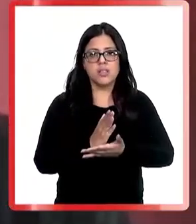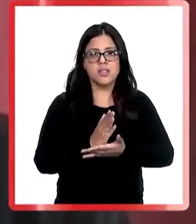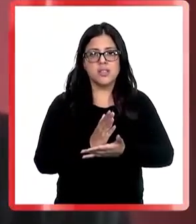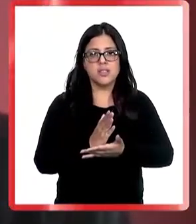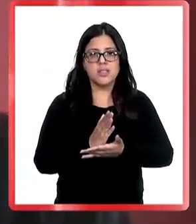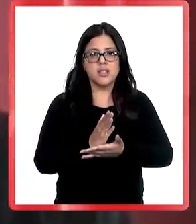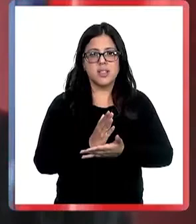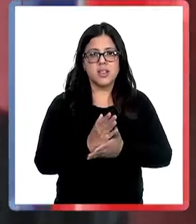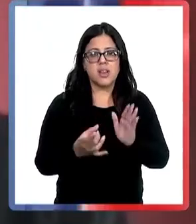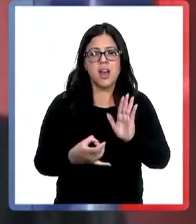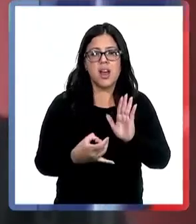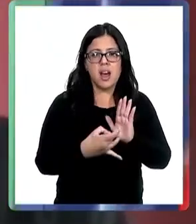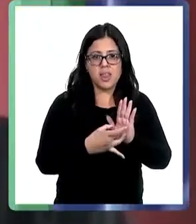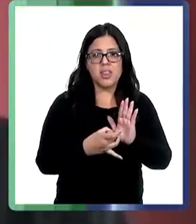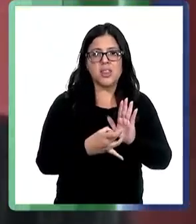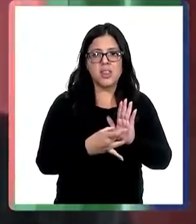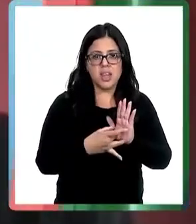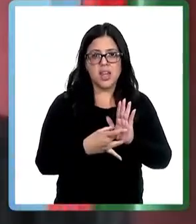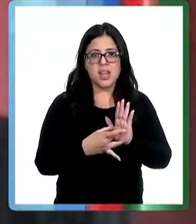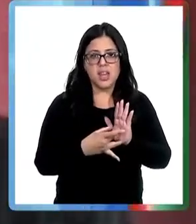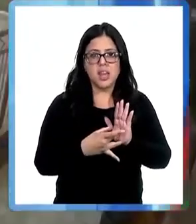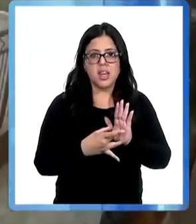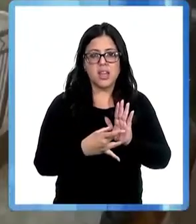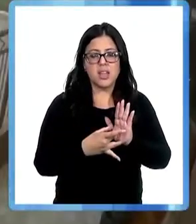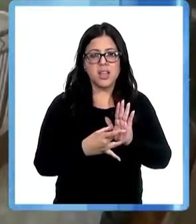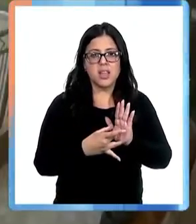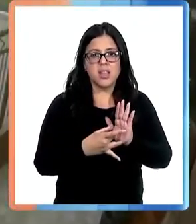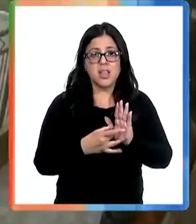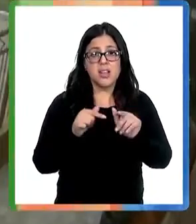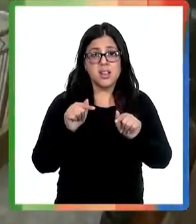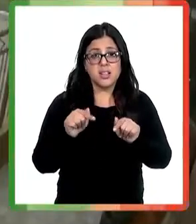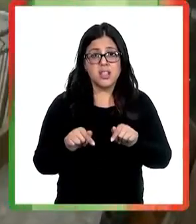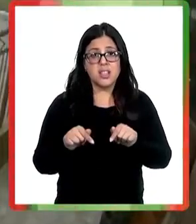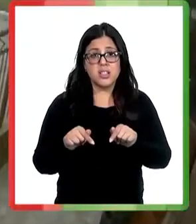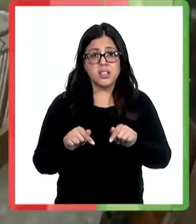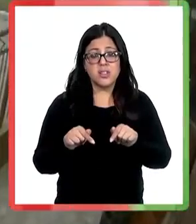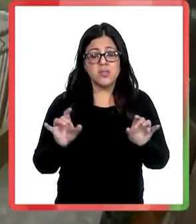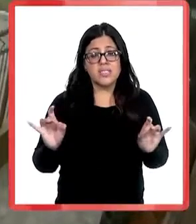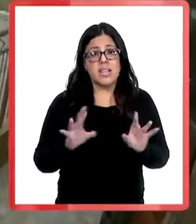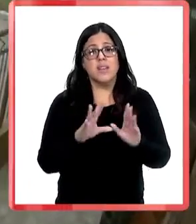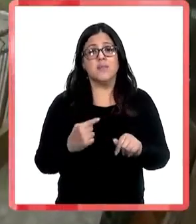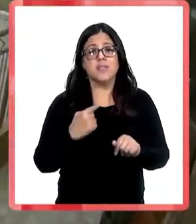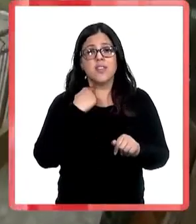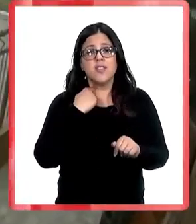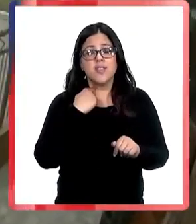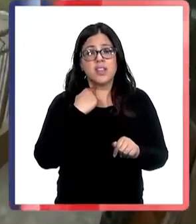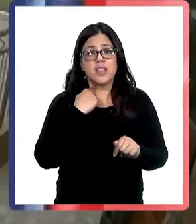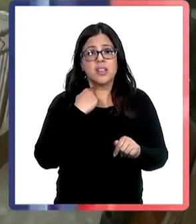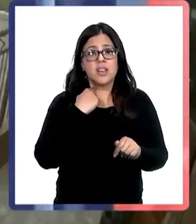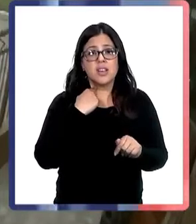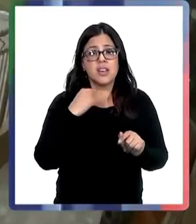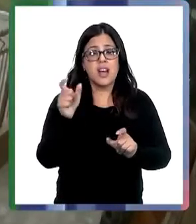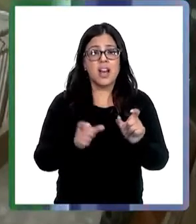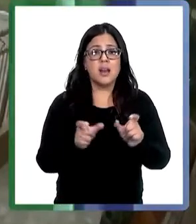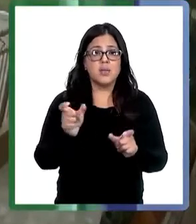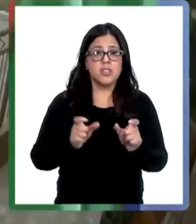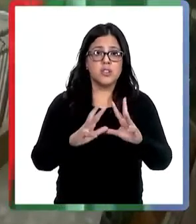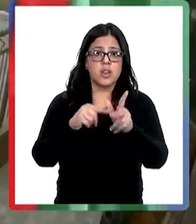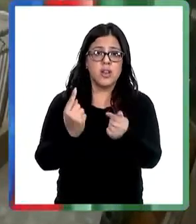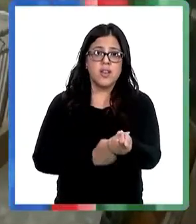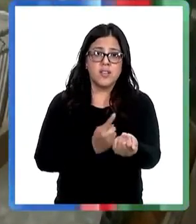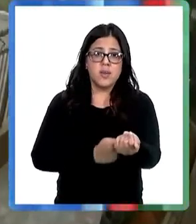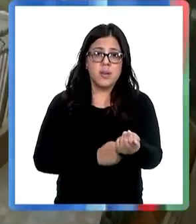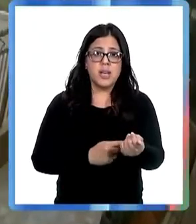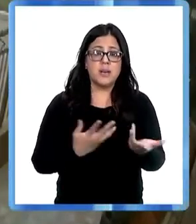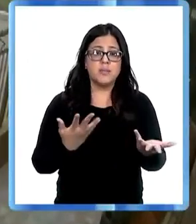dramáticos y que afectan tan gravemente a las familias. El asalto al matrimonio de adultos mayores no es el único hecho que ha